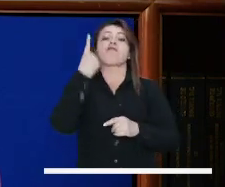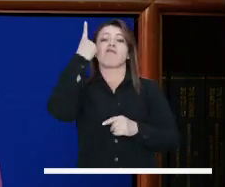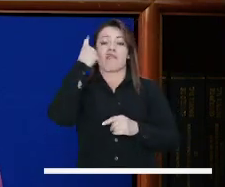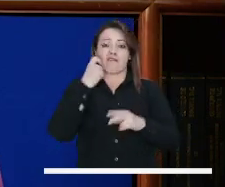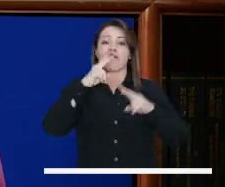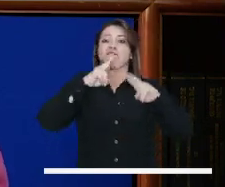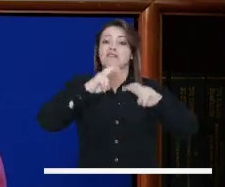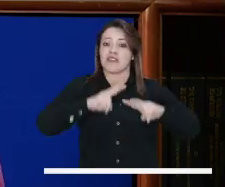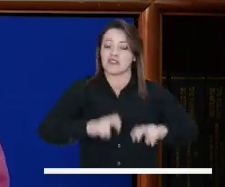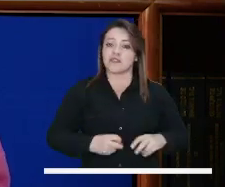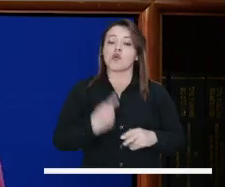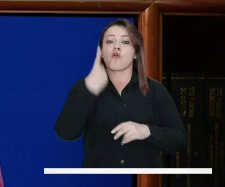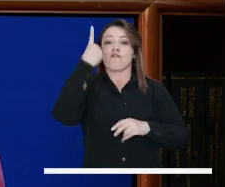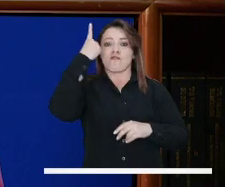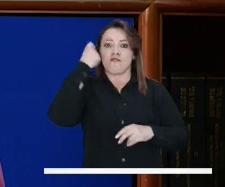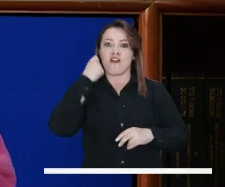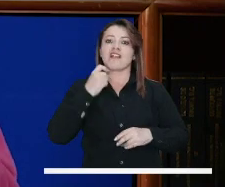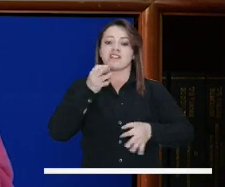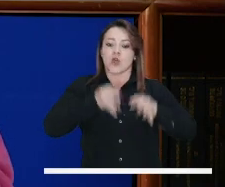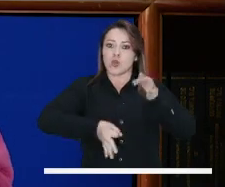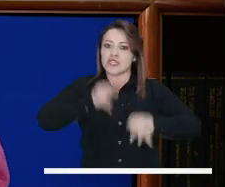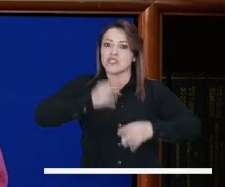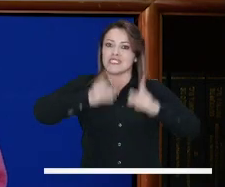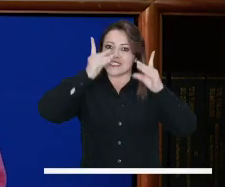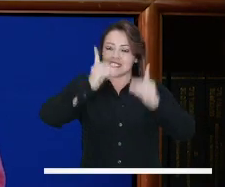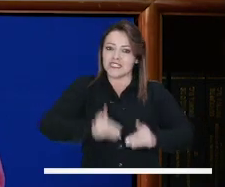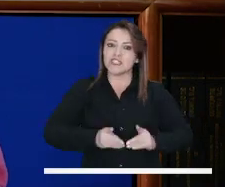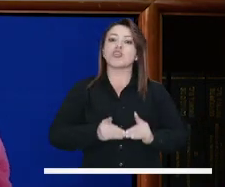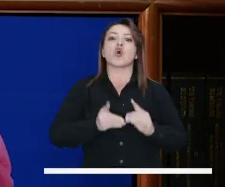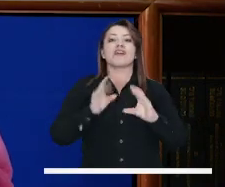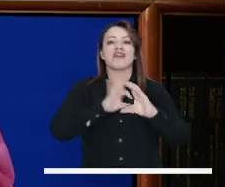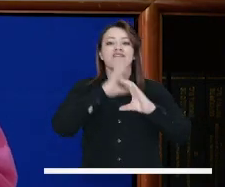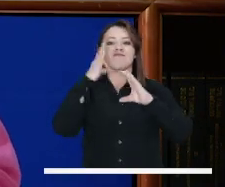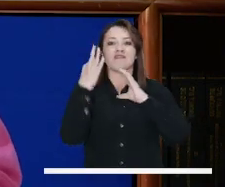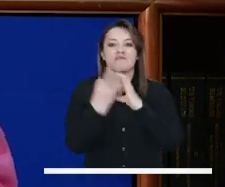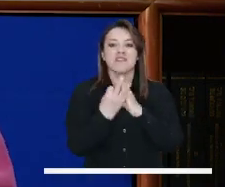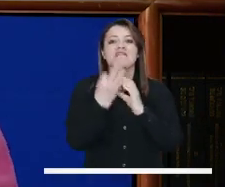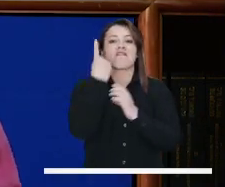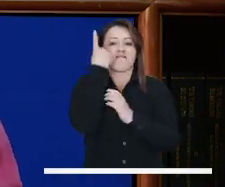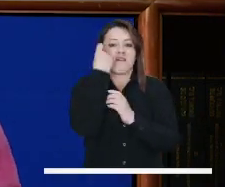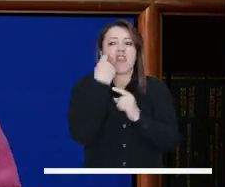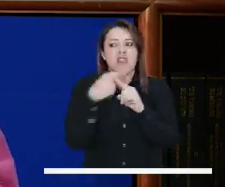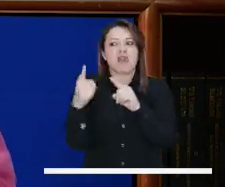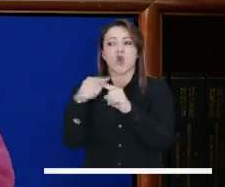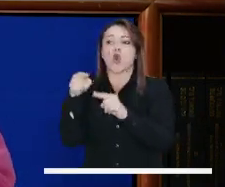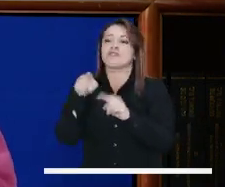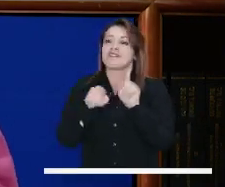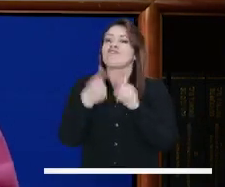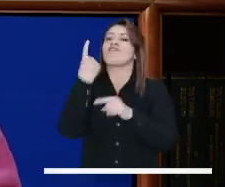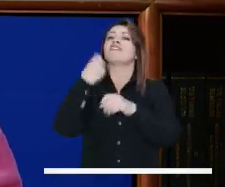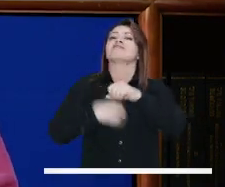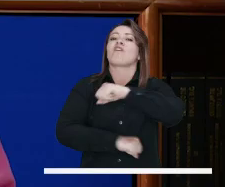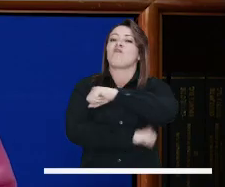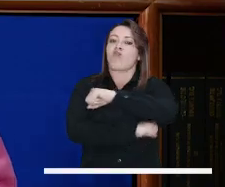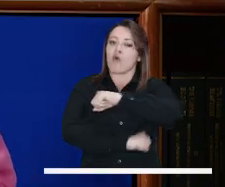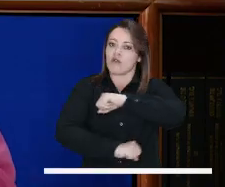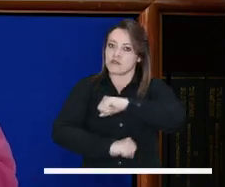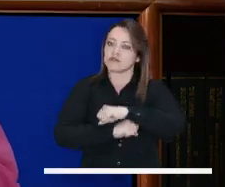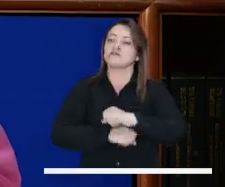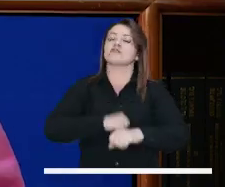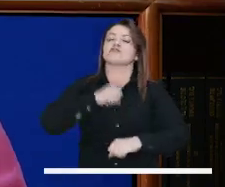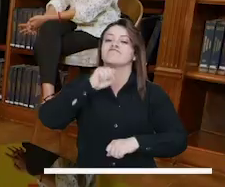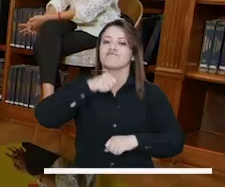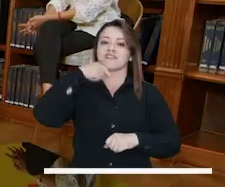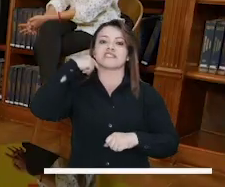uno, dos, tres pasos. Pero sí falta mucho en los mecanismos de investigación, en las instancias judiciales, en las comisarías de